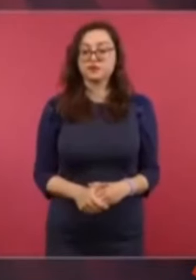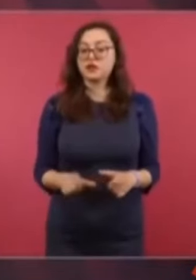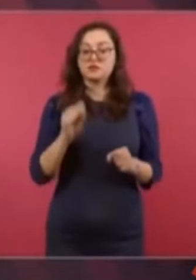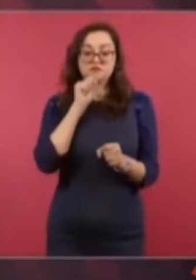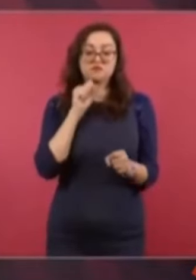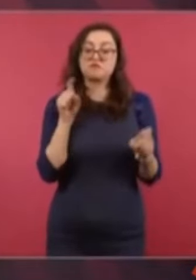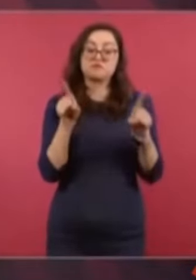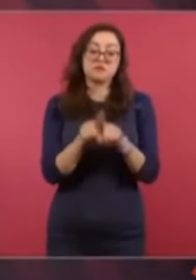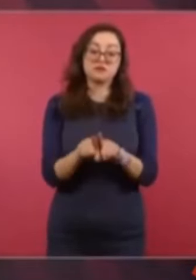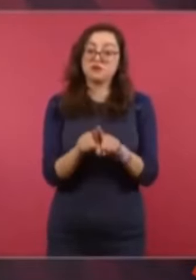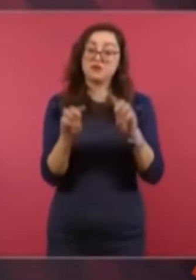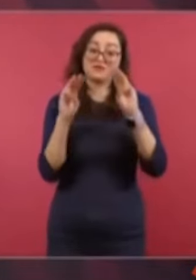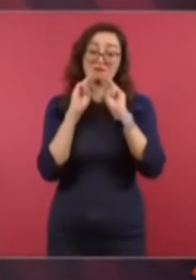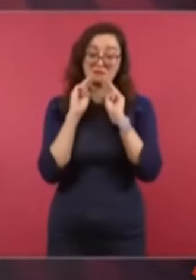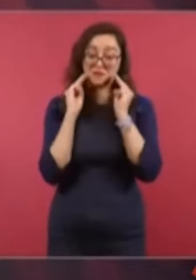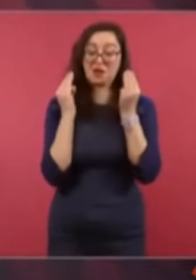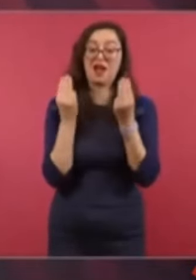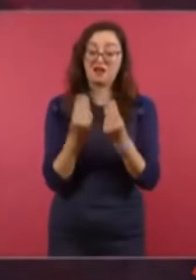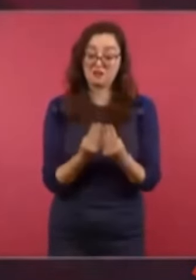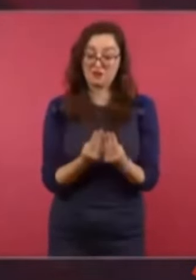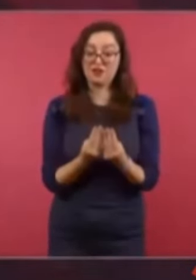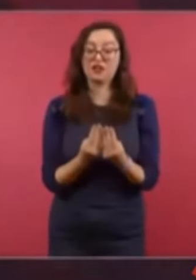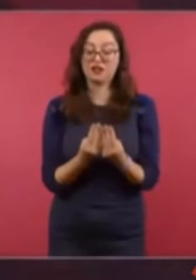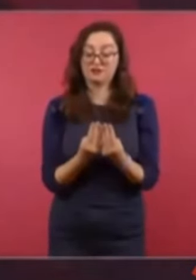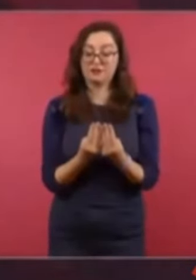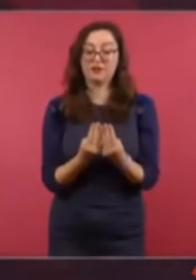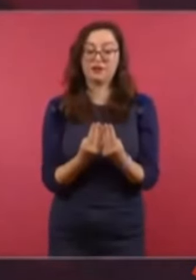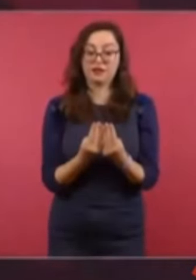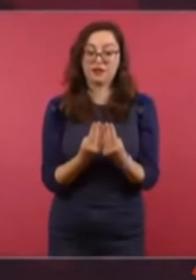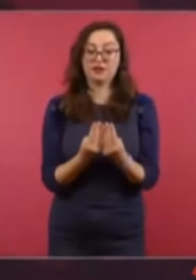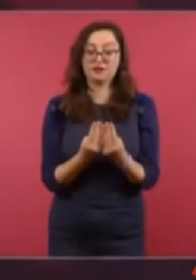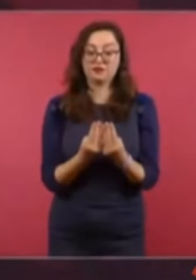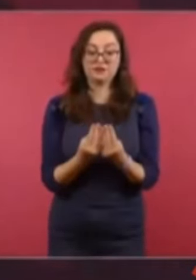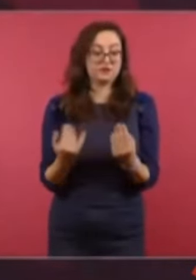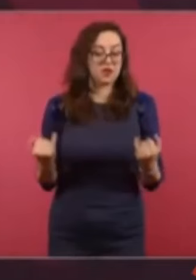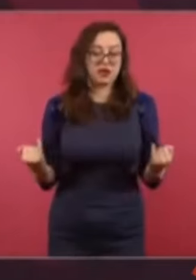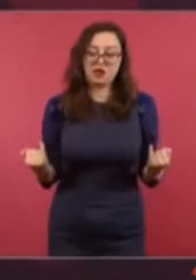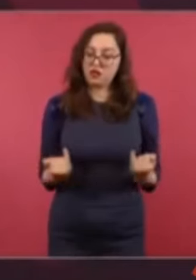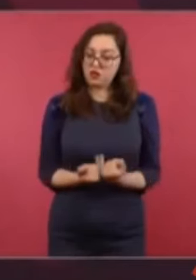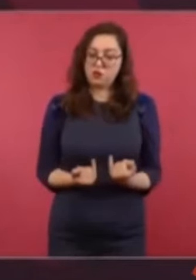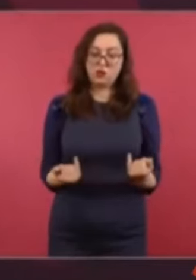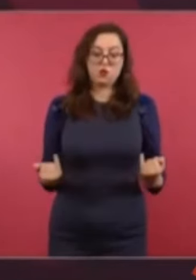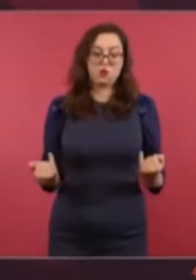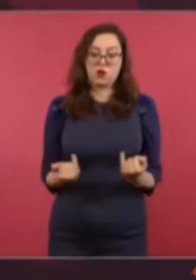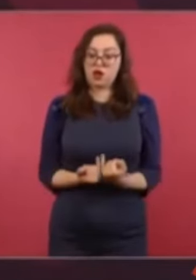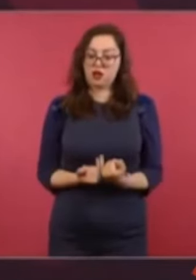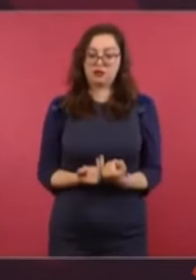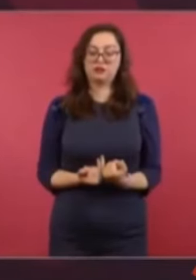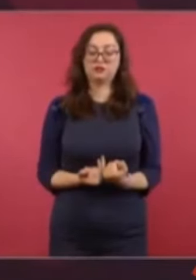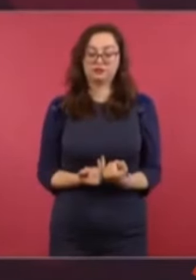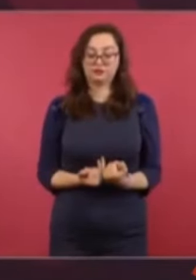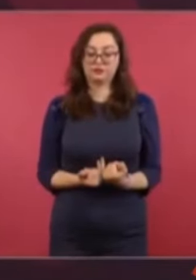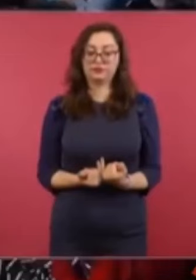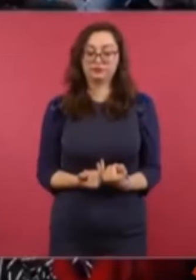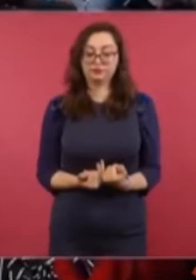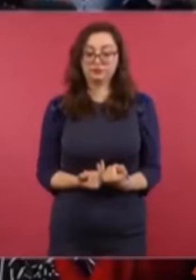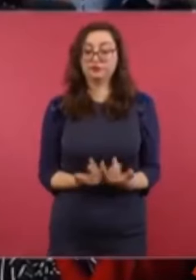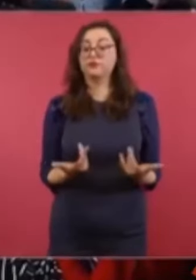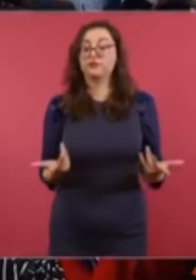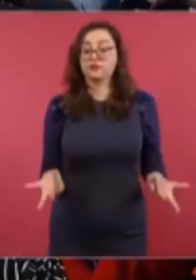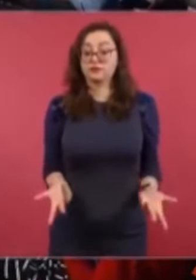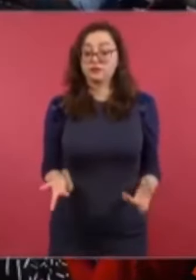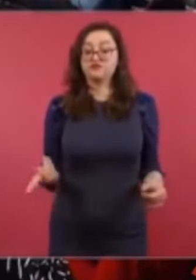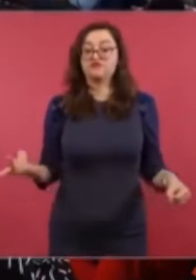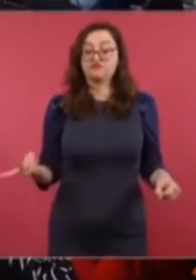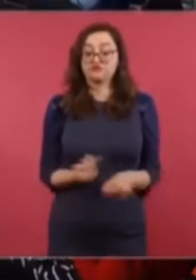organizada, sucedía entre la autoridad